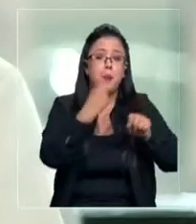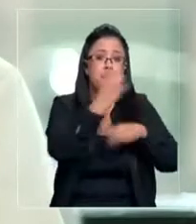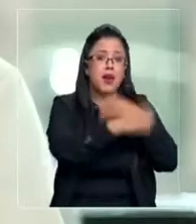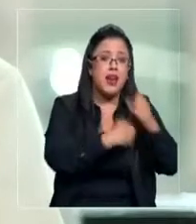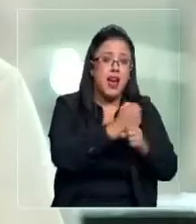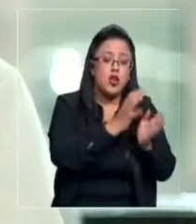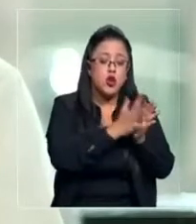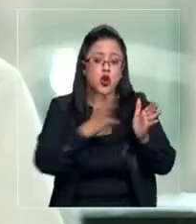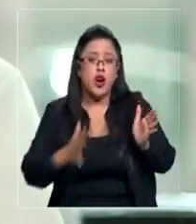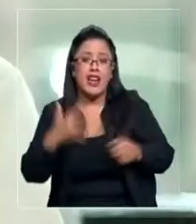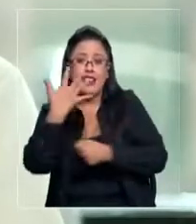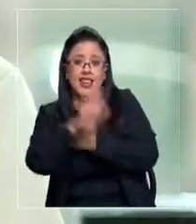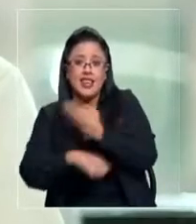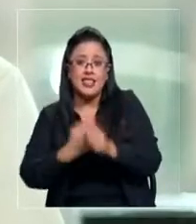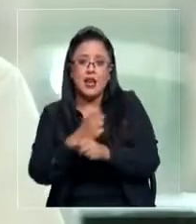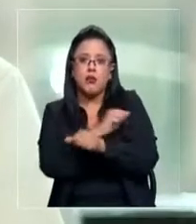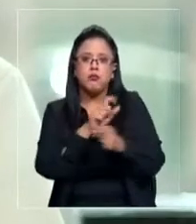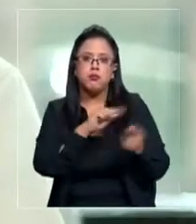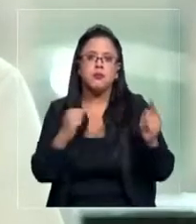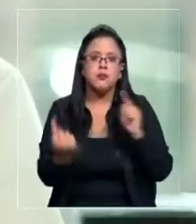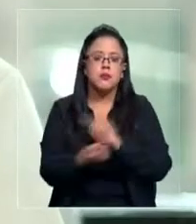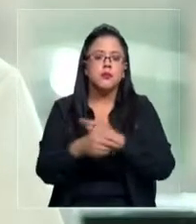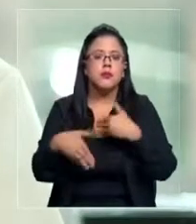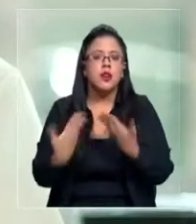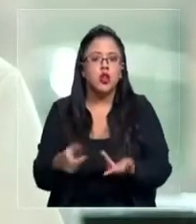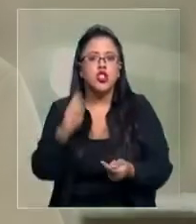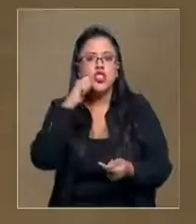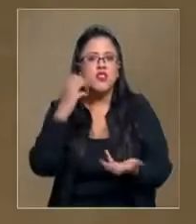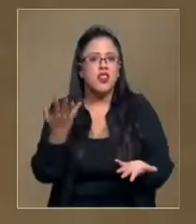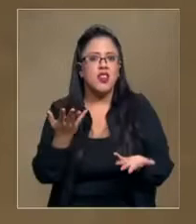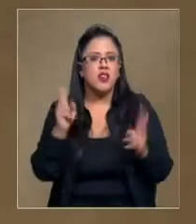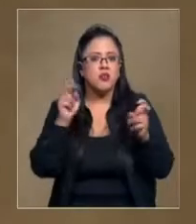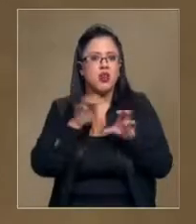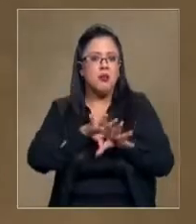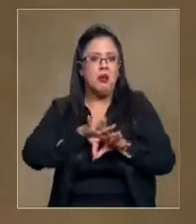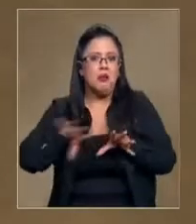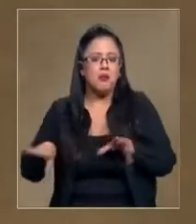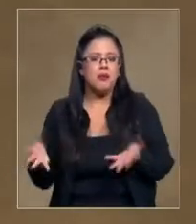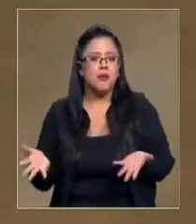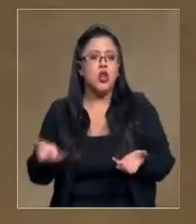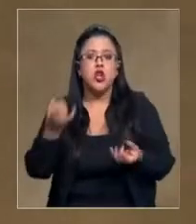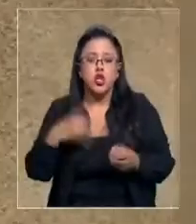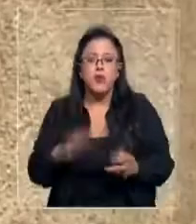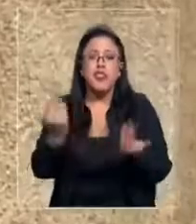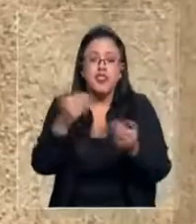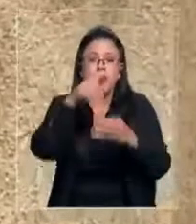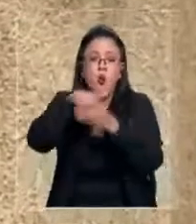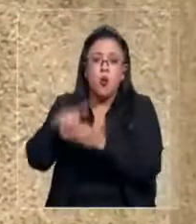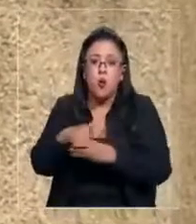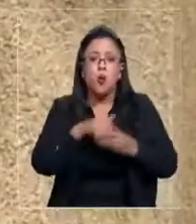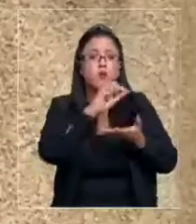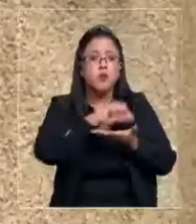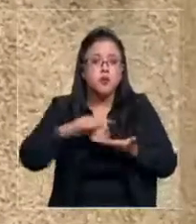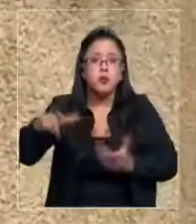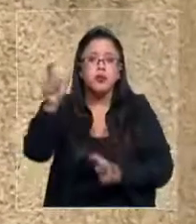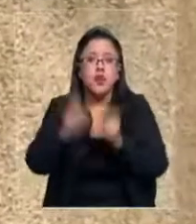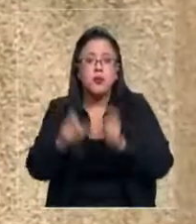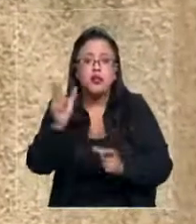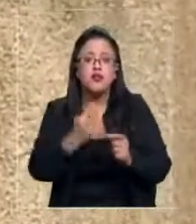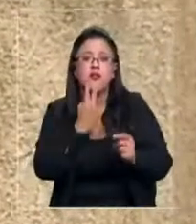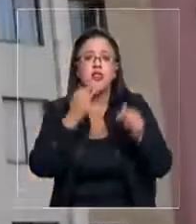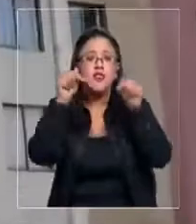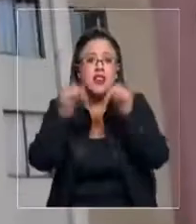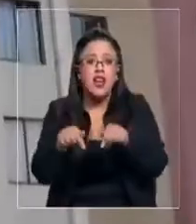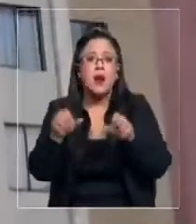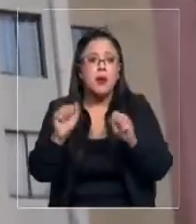podido cambiar por ese tema. Lo cual pasa a ser una cláusula abusiva. Se requería de un quórum demasiado alto de propietarios presentes para